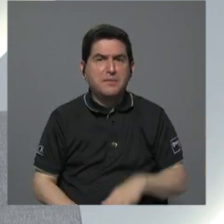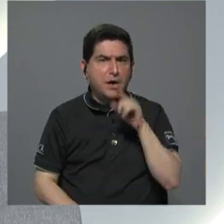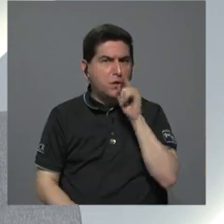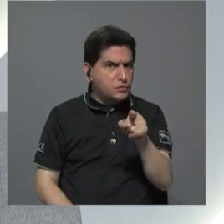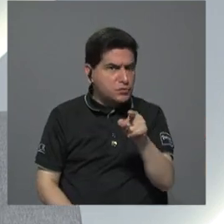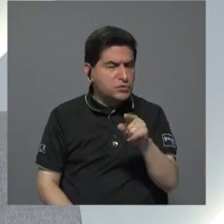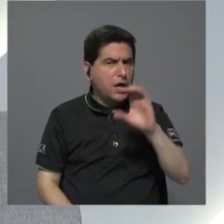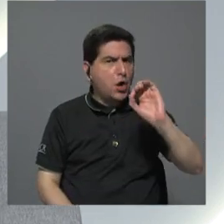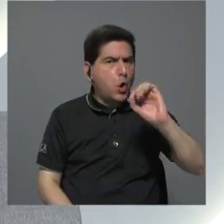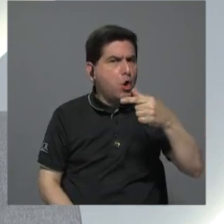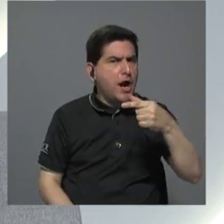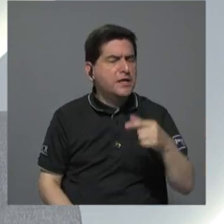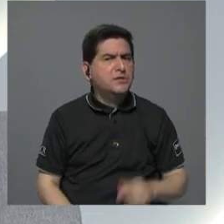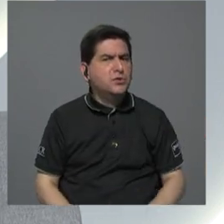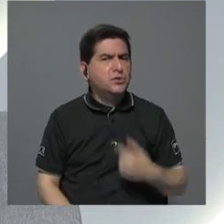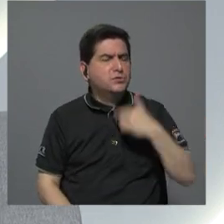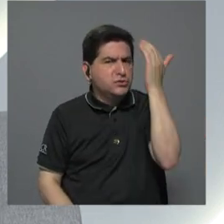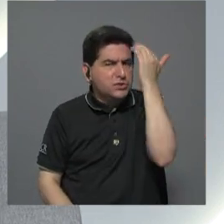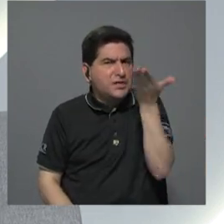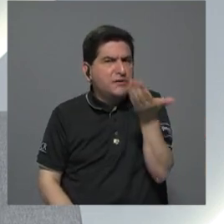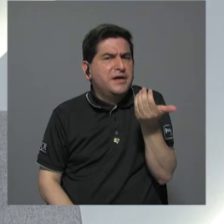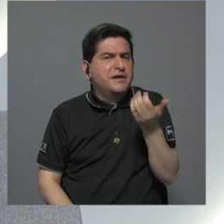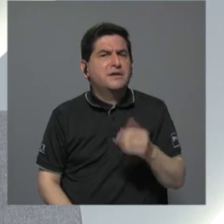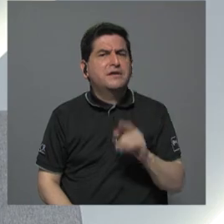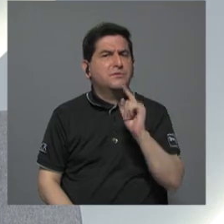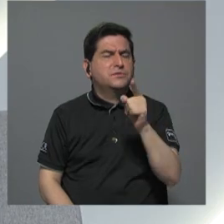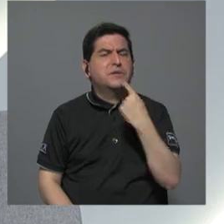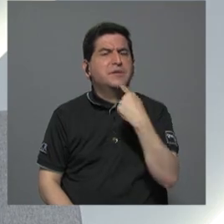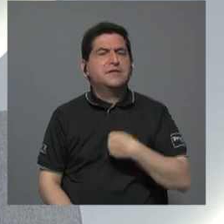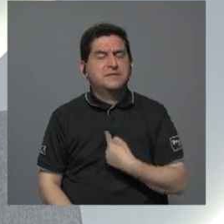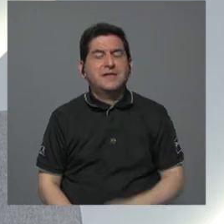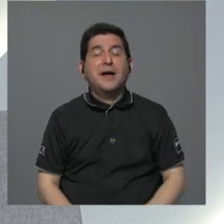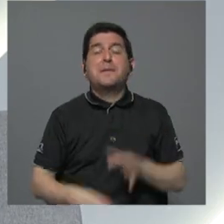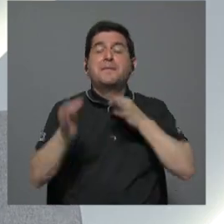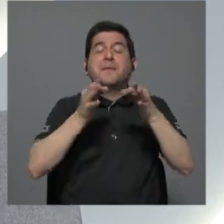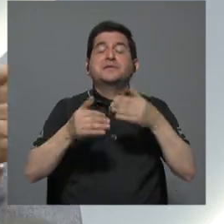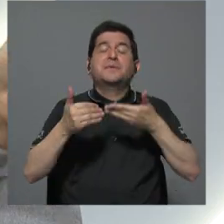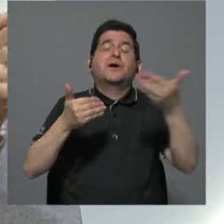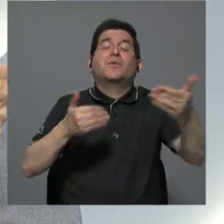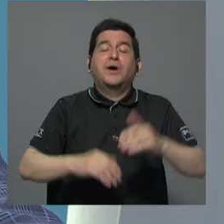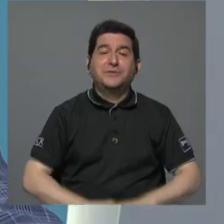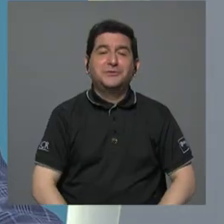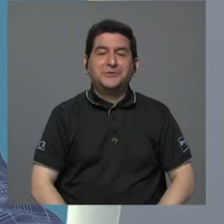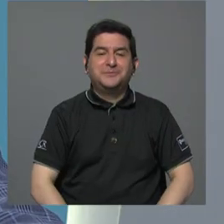mantendría, don Orlando Guerrero? Quisiera también conocer su punto de vista. Me avisa cuando lo Bueno, adelante.